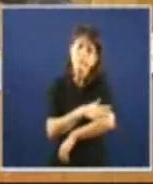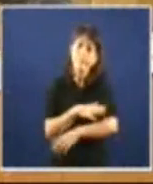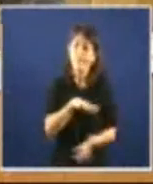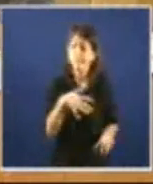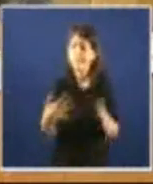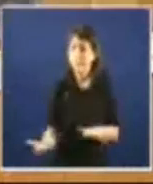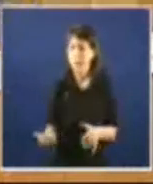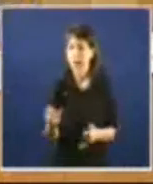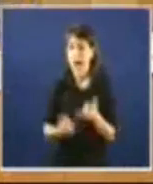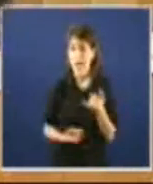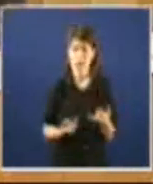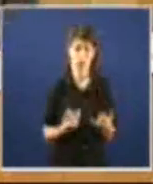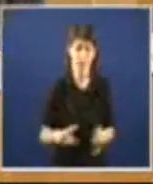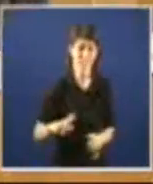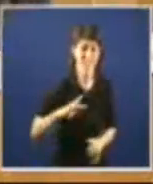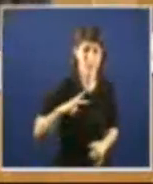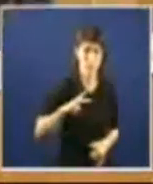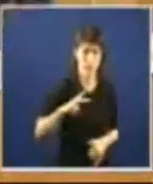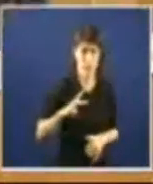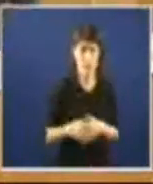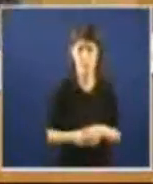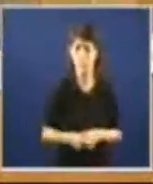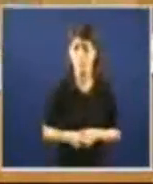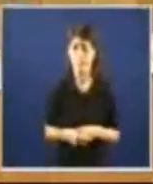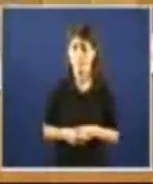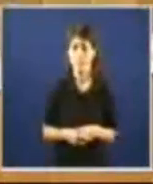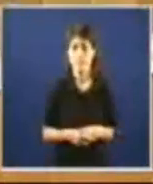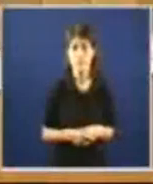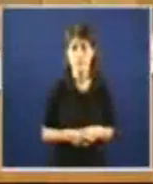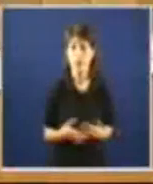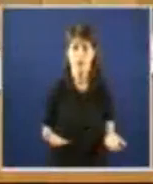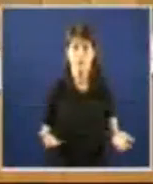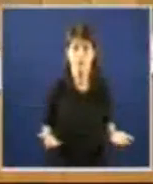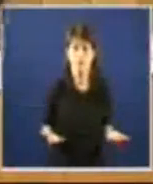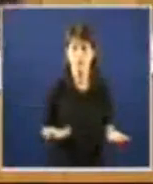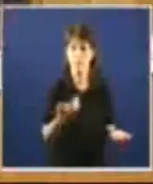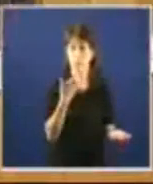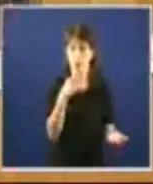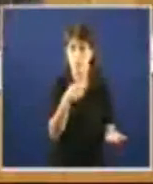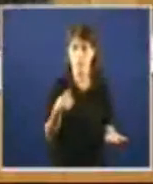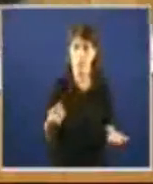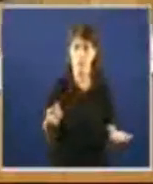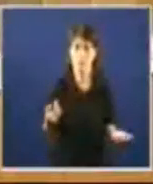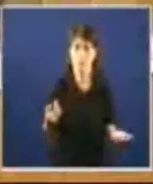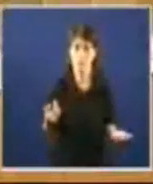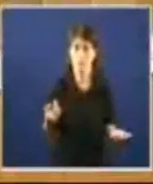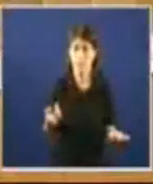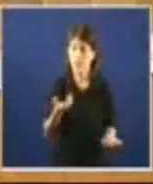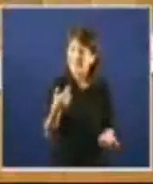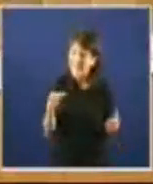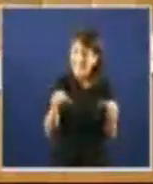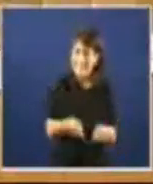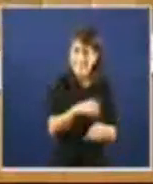buracos negros en débeda soberana Viz di precisamente que hai unha falacia fundamental que esta crise